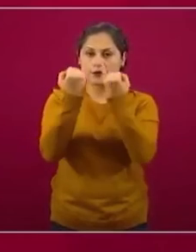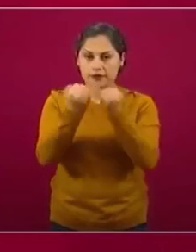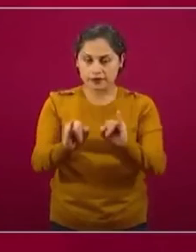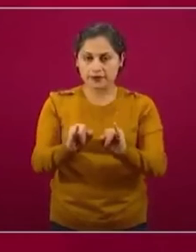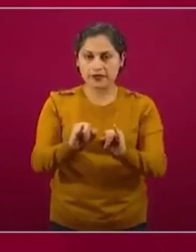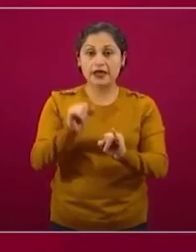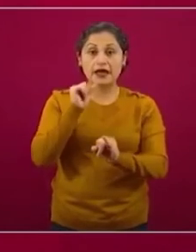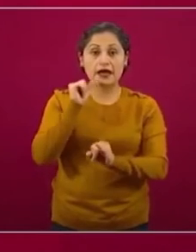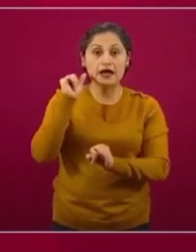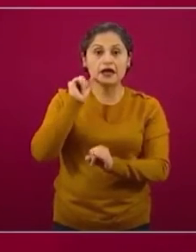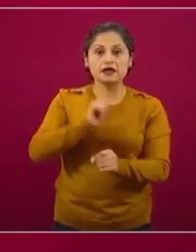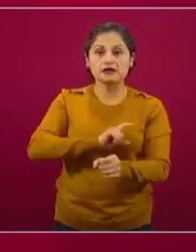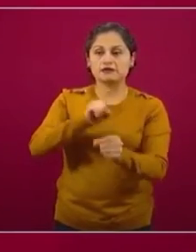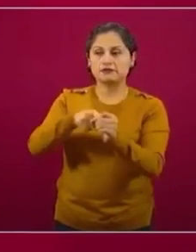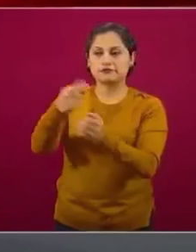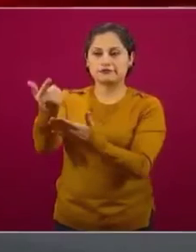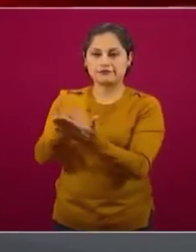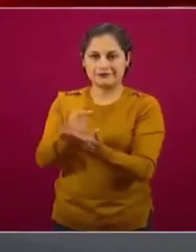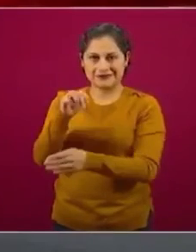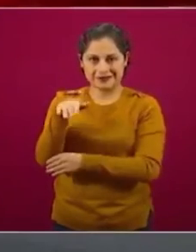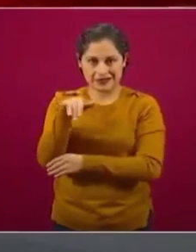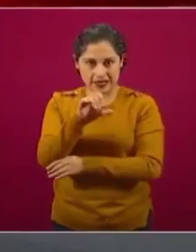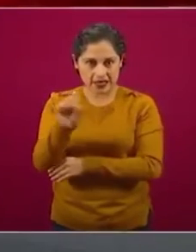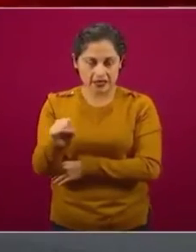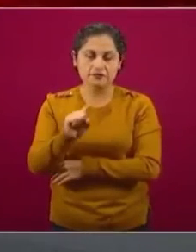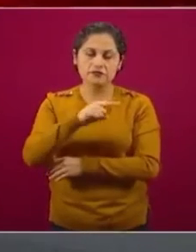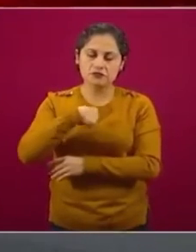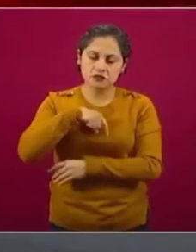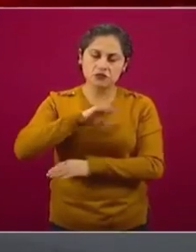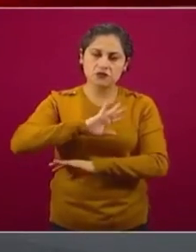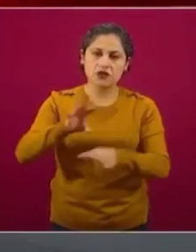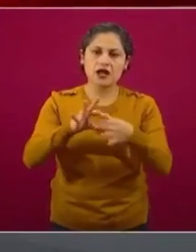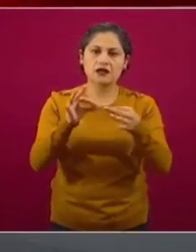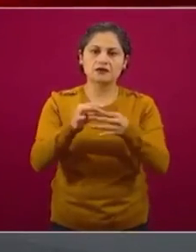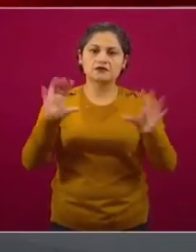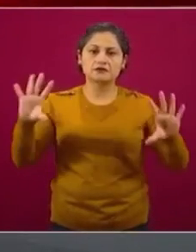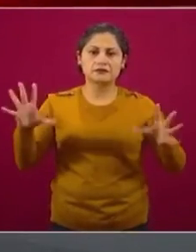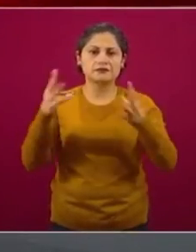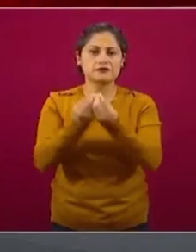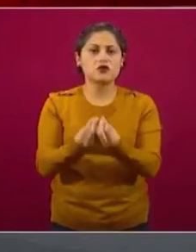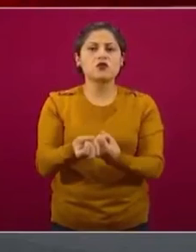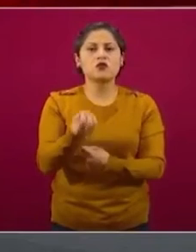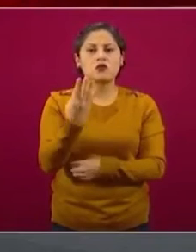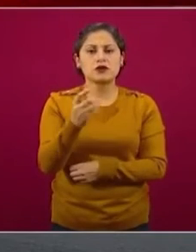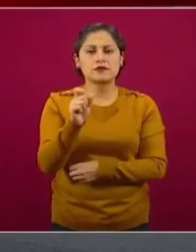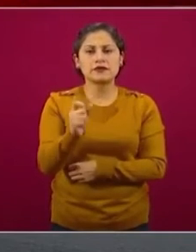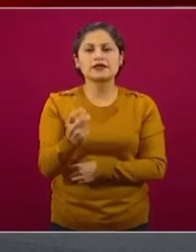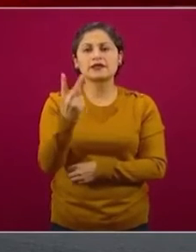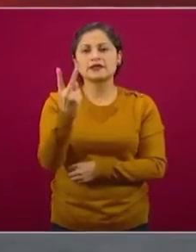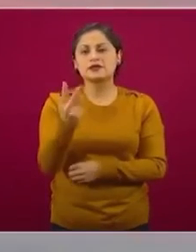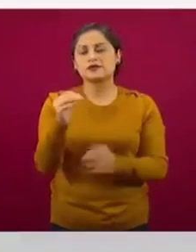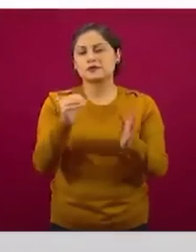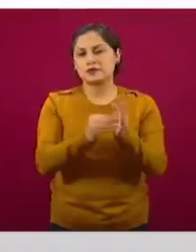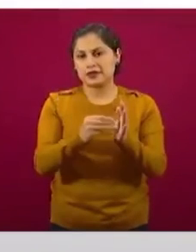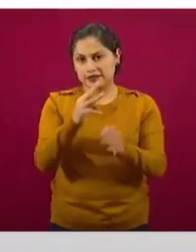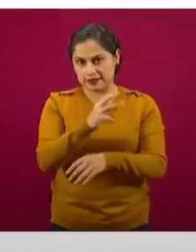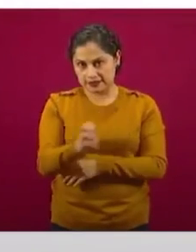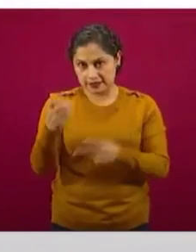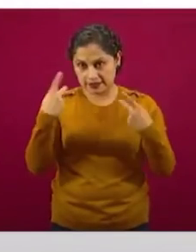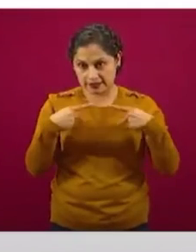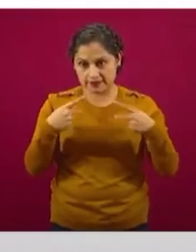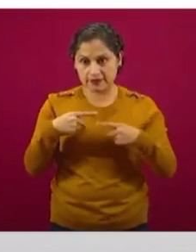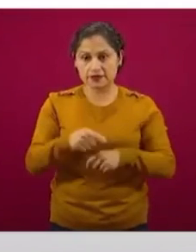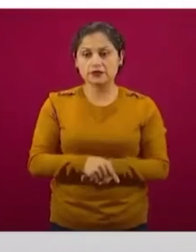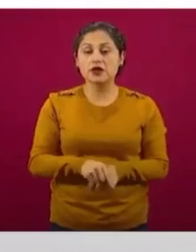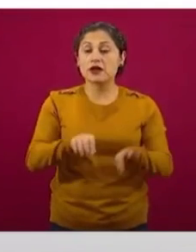el Seguro Social. Y pues bueno, el universo ya lo hemos platicado mucho, en el caso de trabajadoras del hogar son 22 mil 300 personas, en el caso de